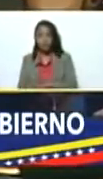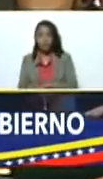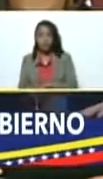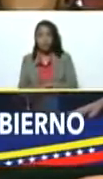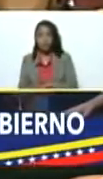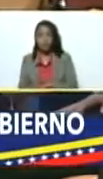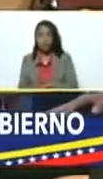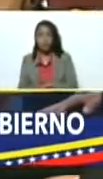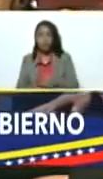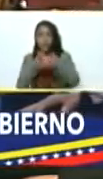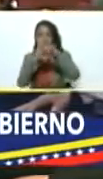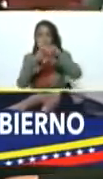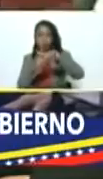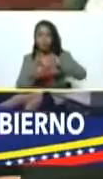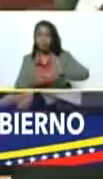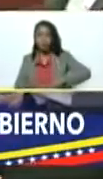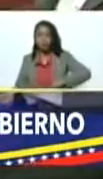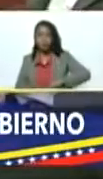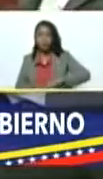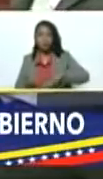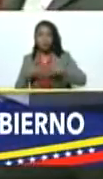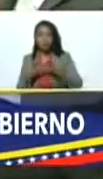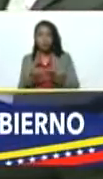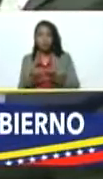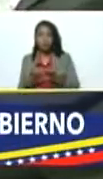apuntamos a